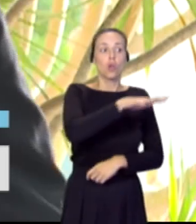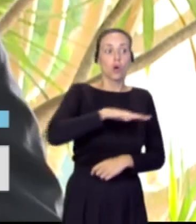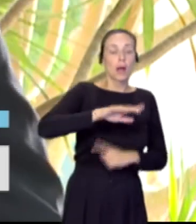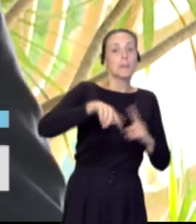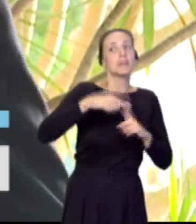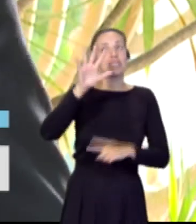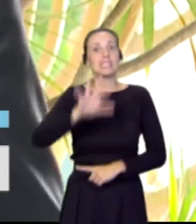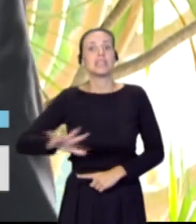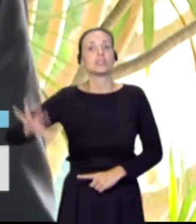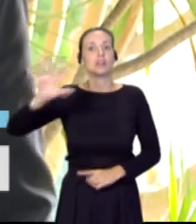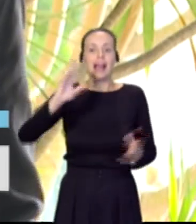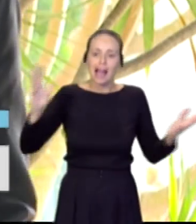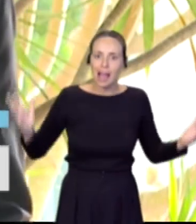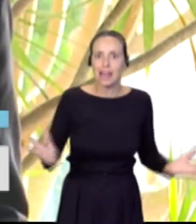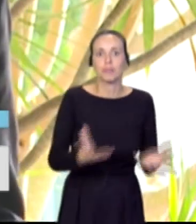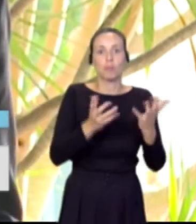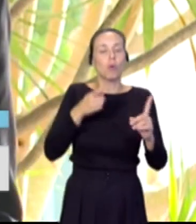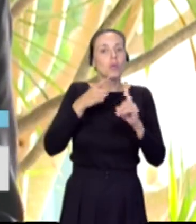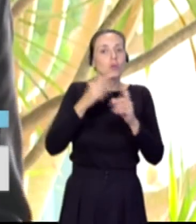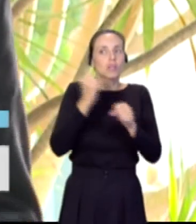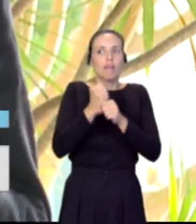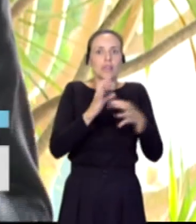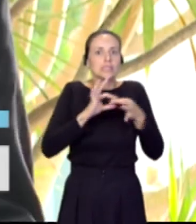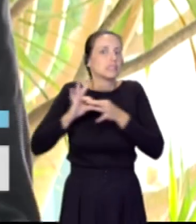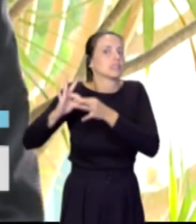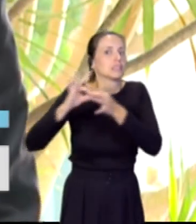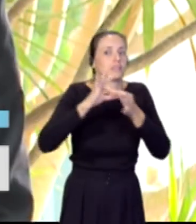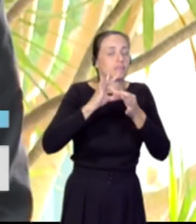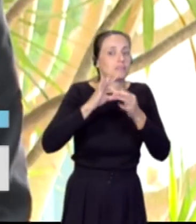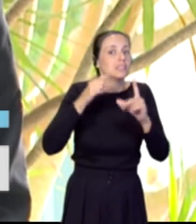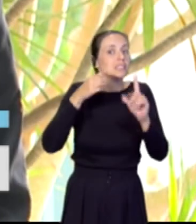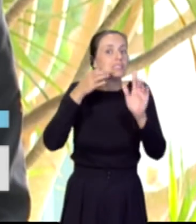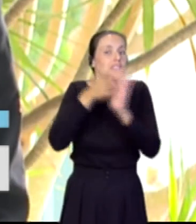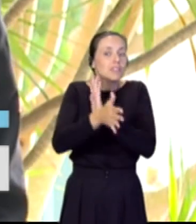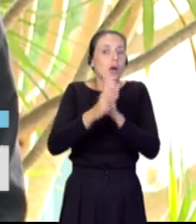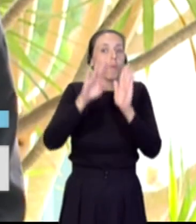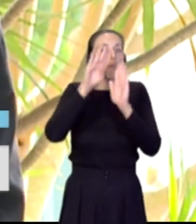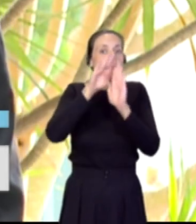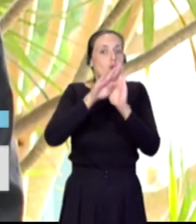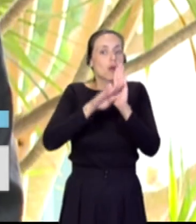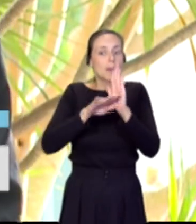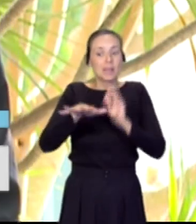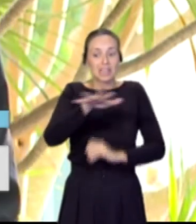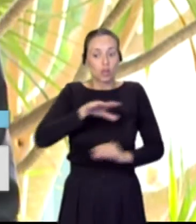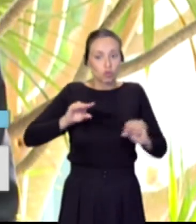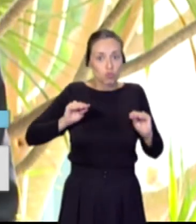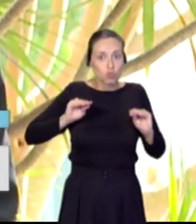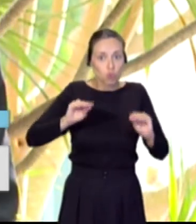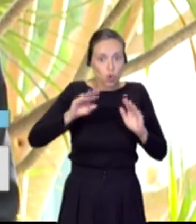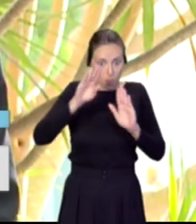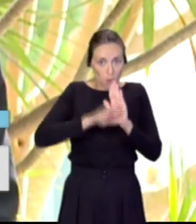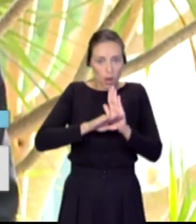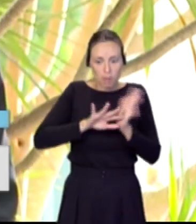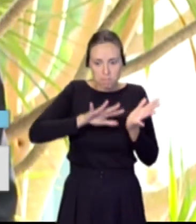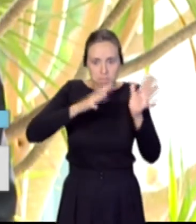trabajar juntos para maximizar las posibilidades que estos programas regionales ofrecen para la gestión